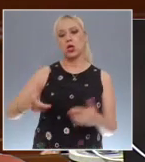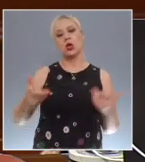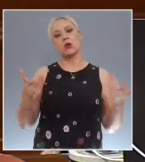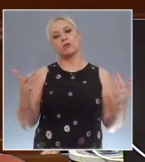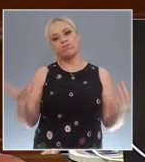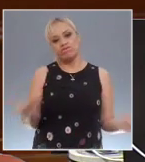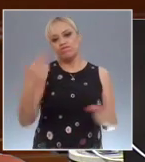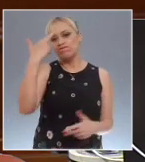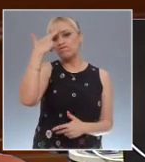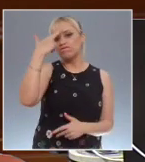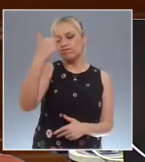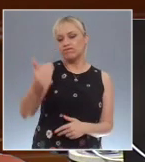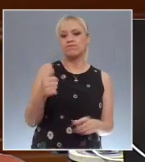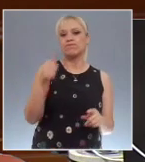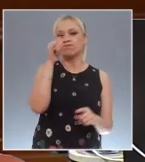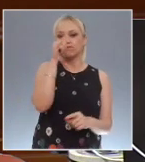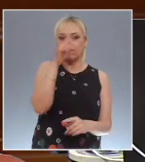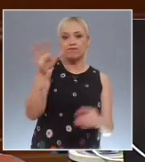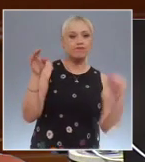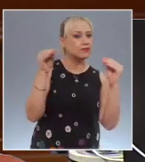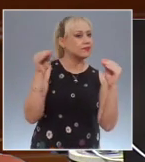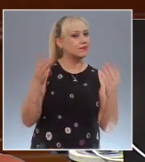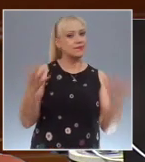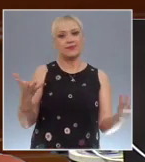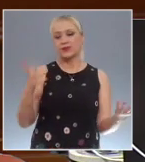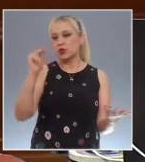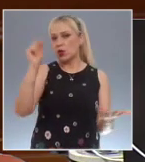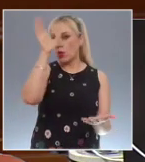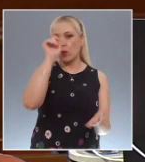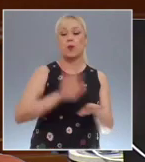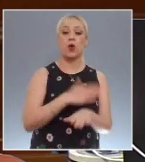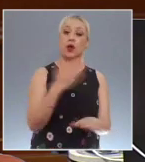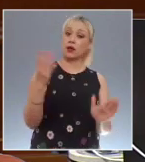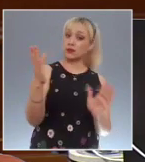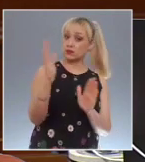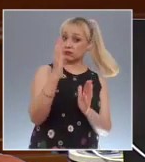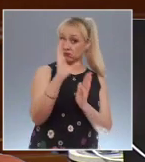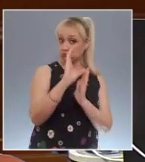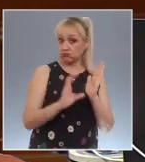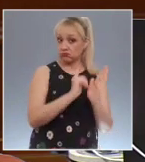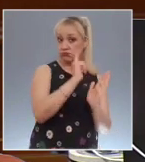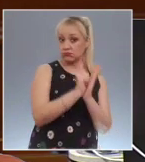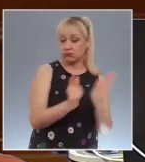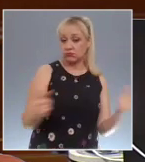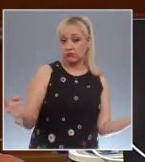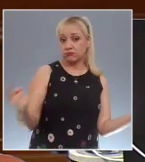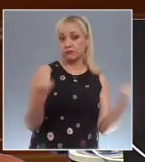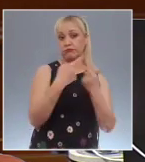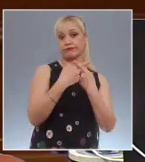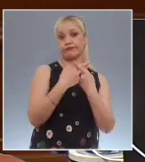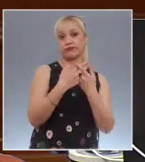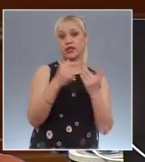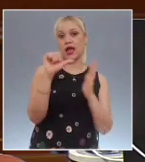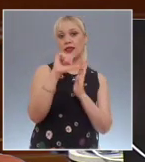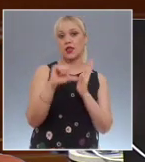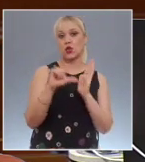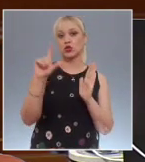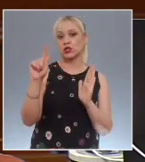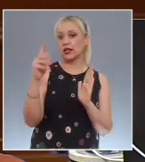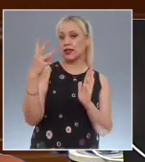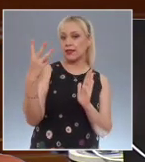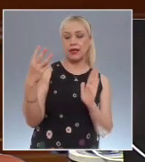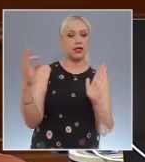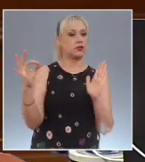inconstitucionales porque vulneran el régimen transitorio de la reforma constitucional al artículo 73, fracción 30,